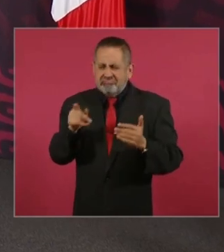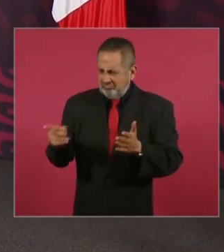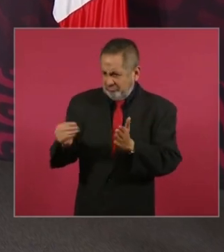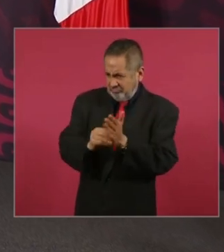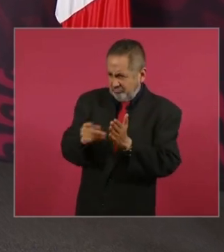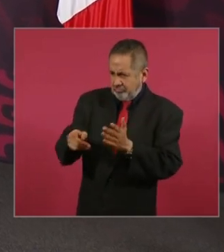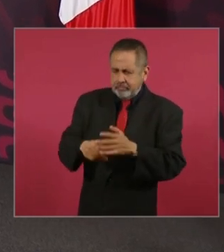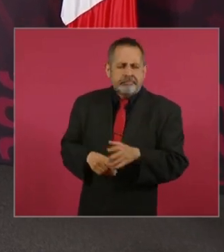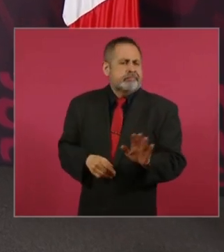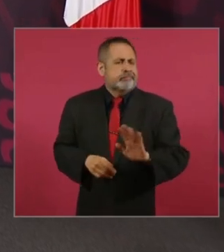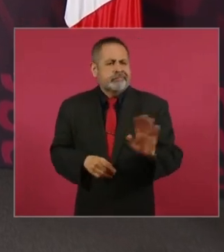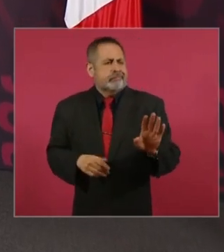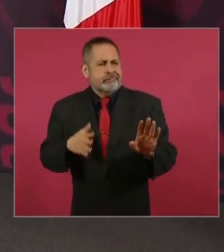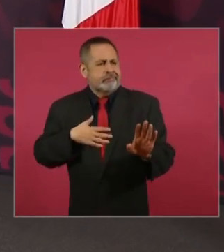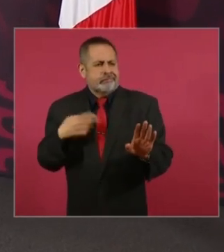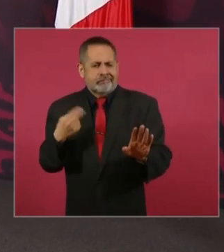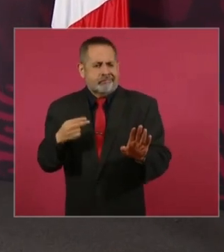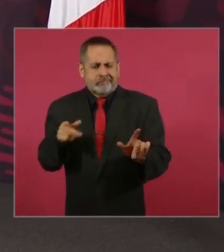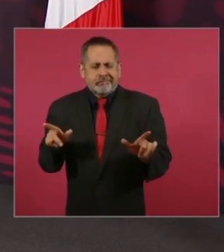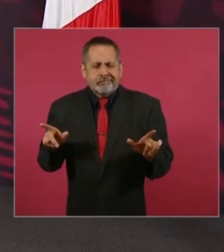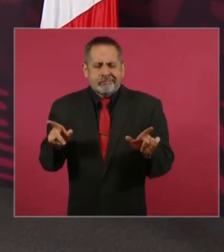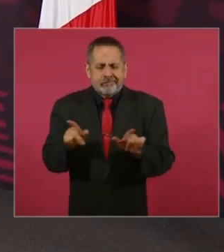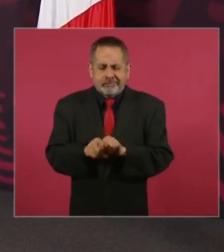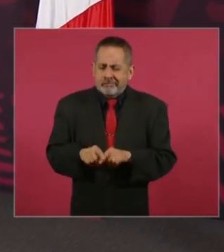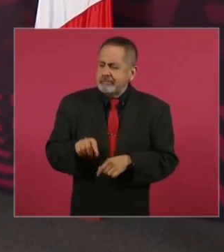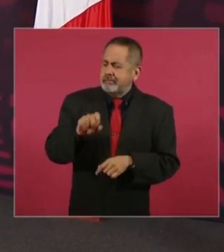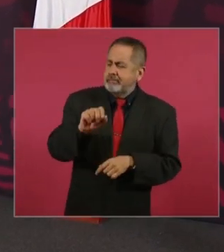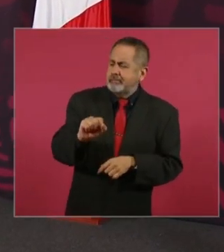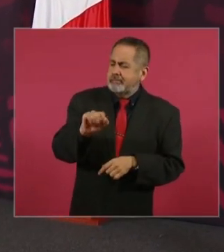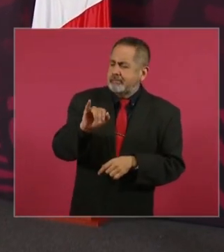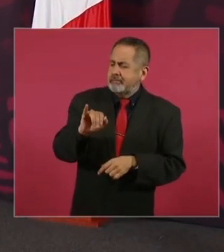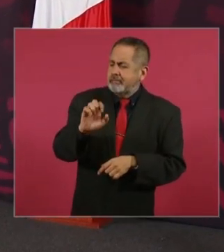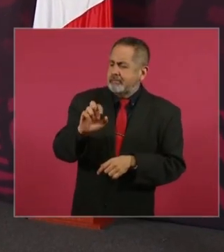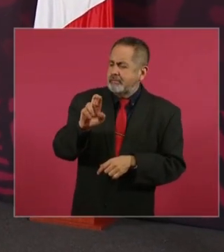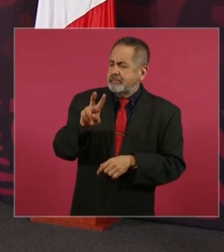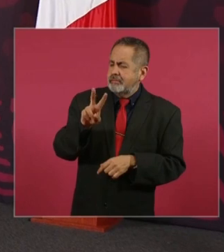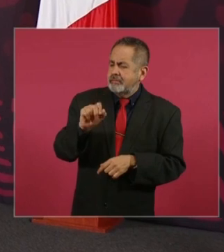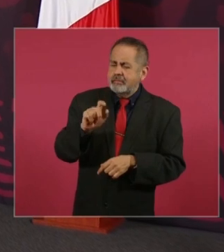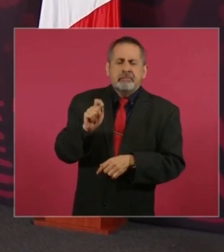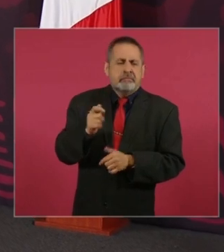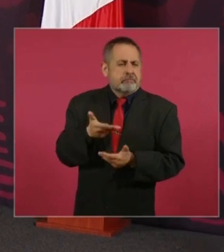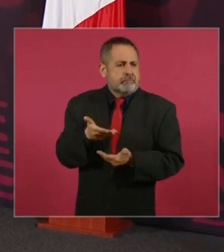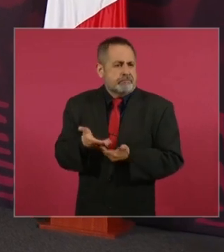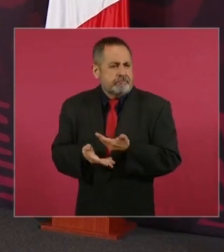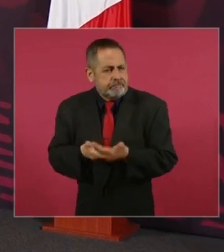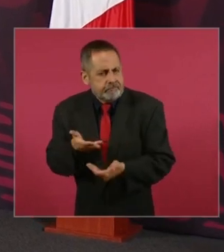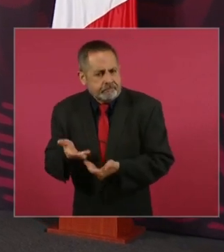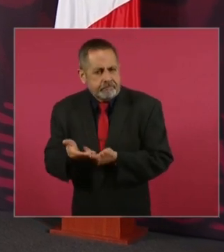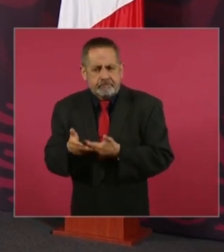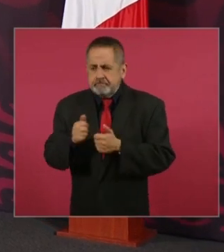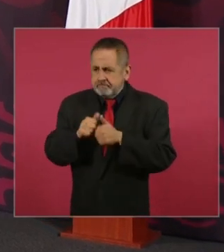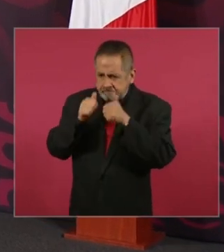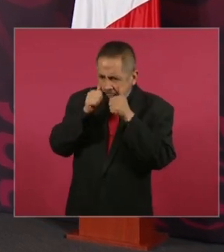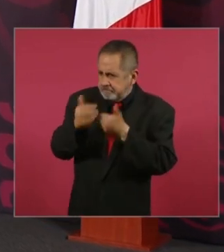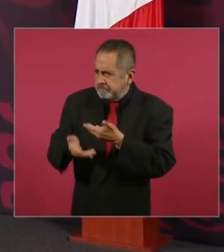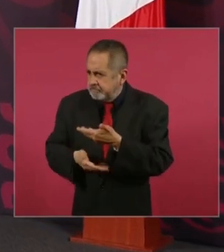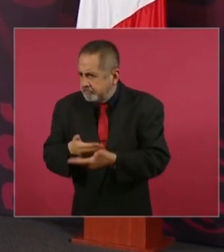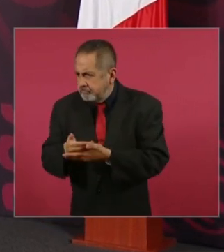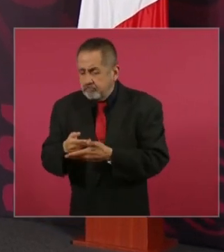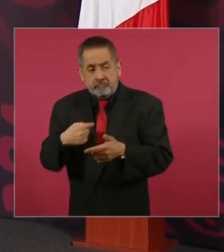no, siervo de la nación, de ahí viene. Por eso